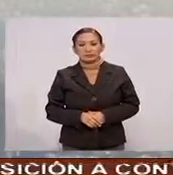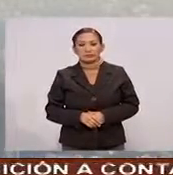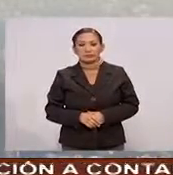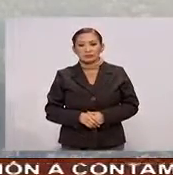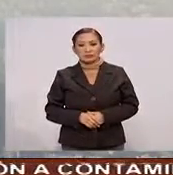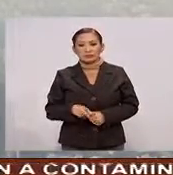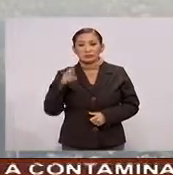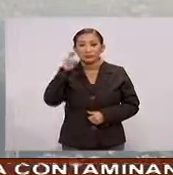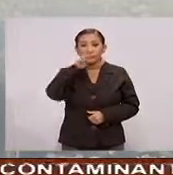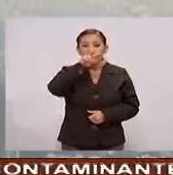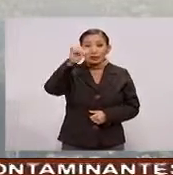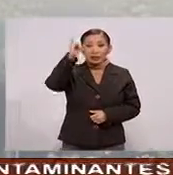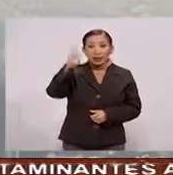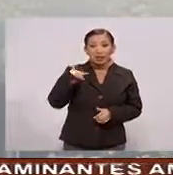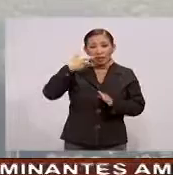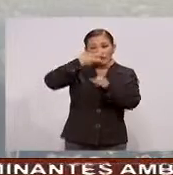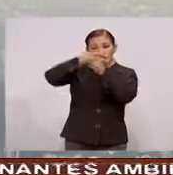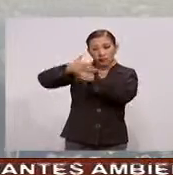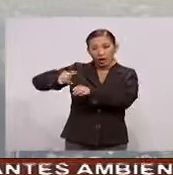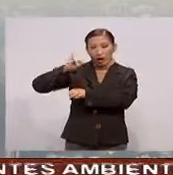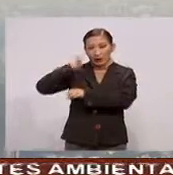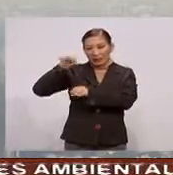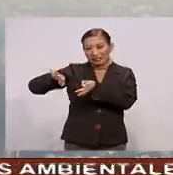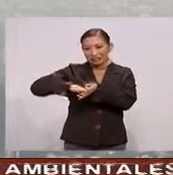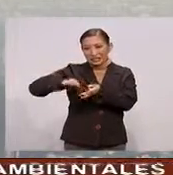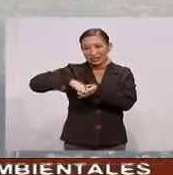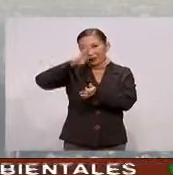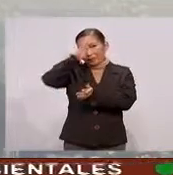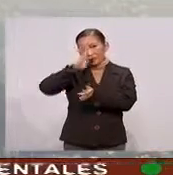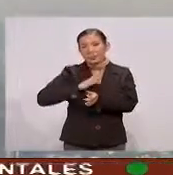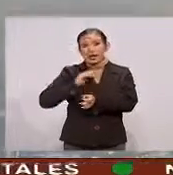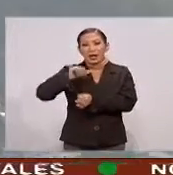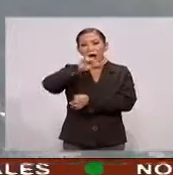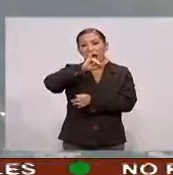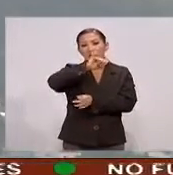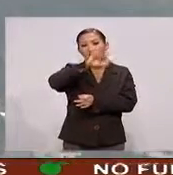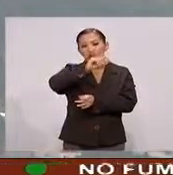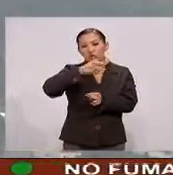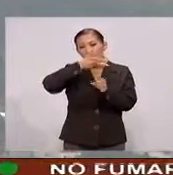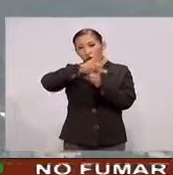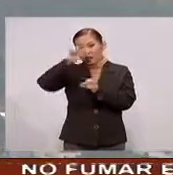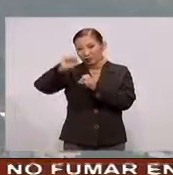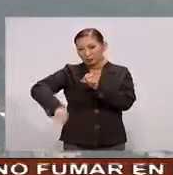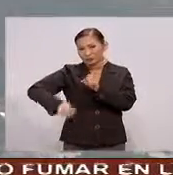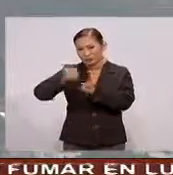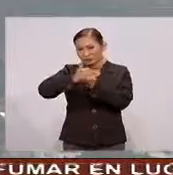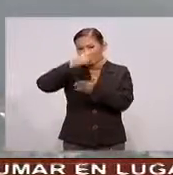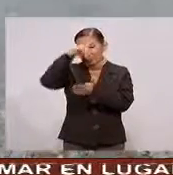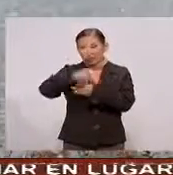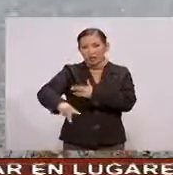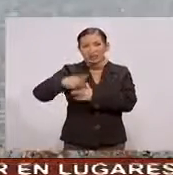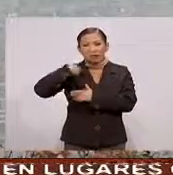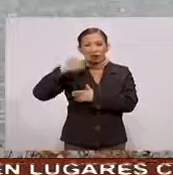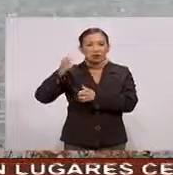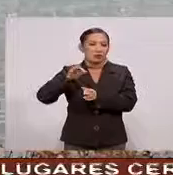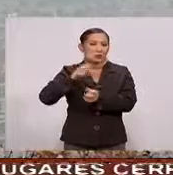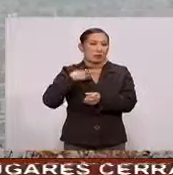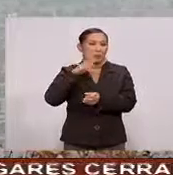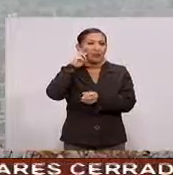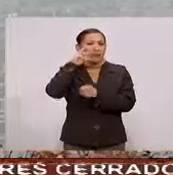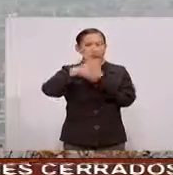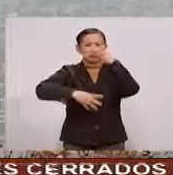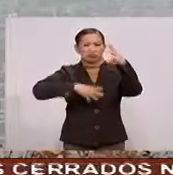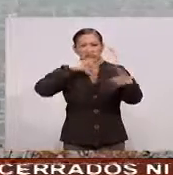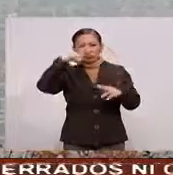Estas imágenes fueron grabadas este jueves Cerca del mediodía desde La Jusco Al sur de la Ciudad de México En una jornada más de